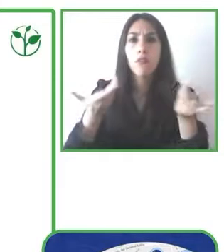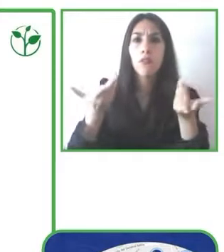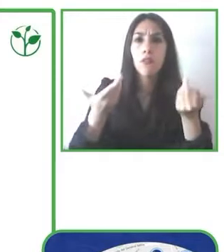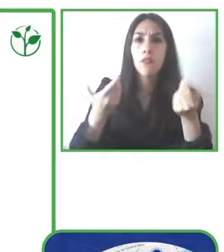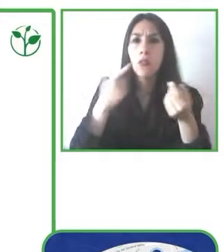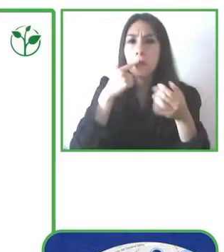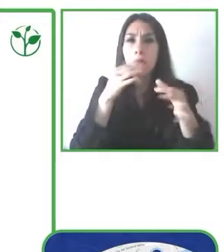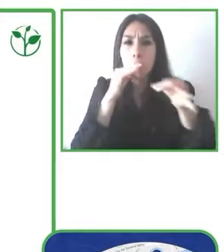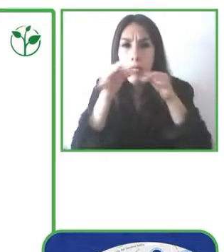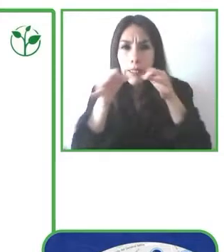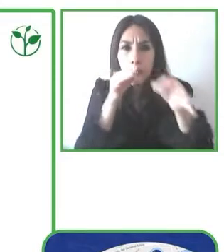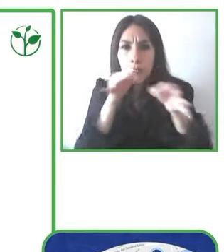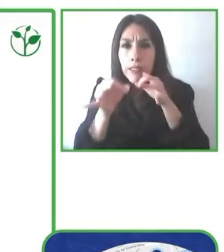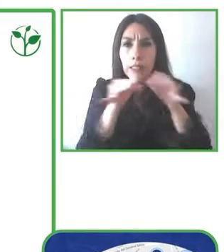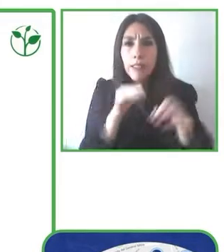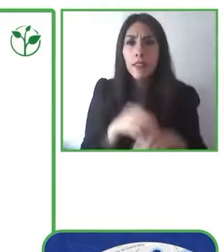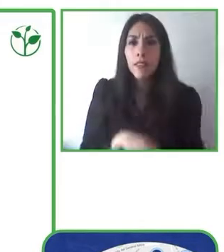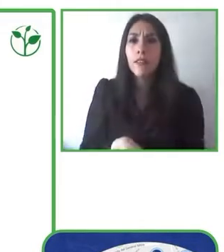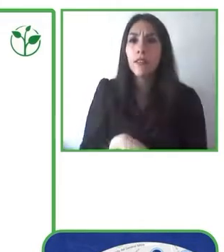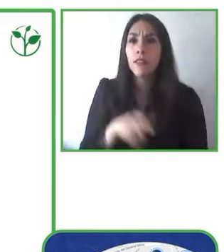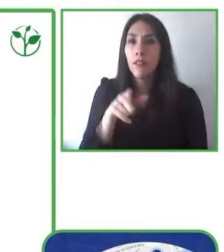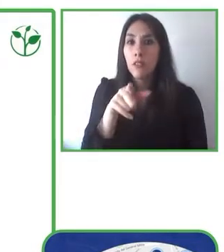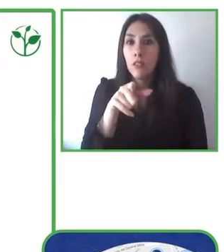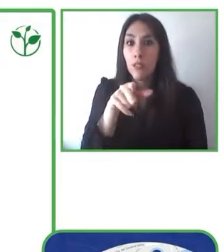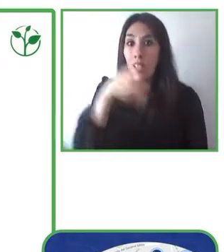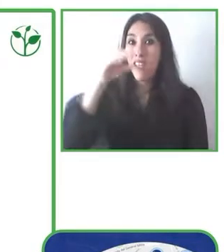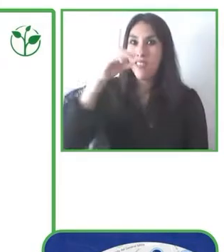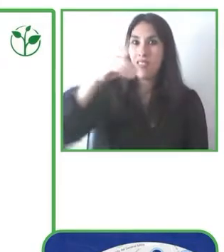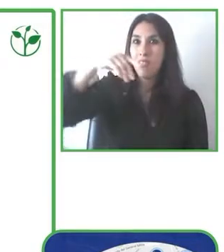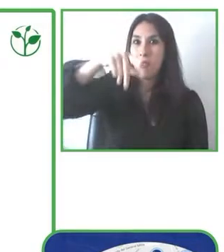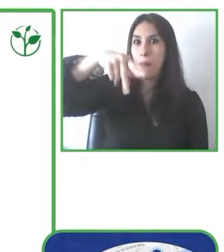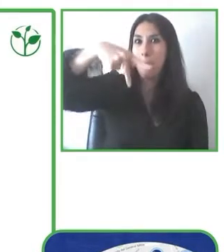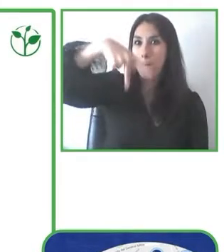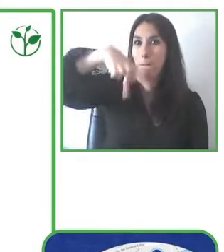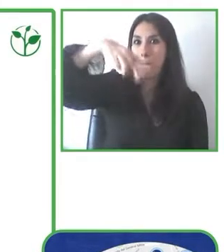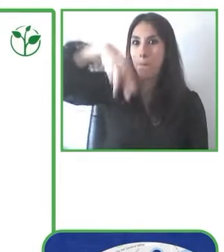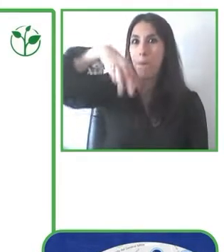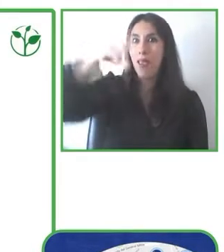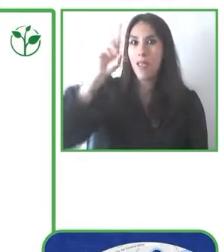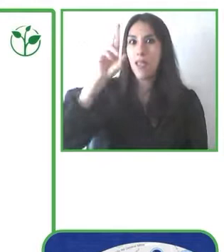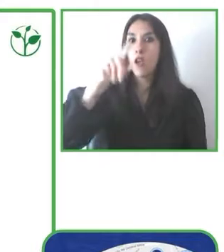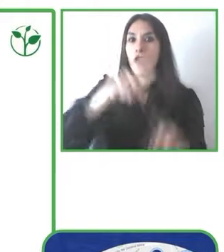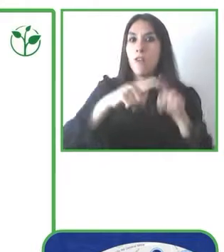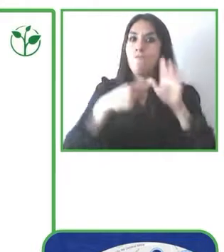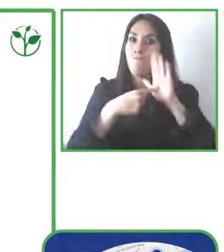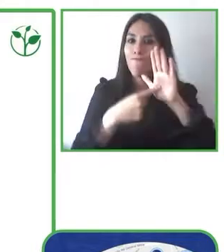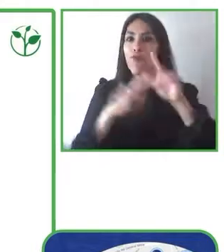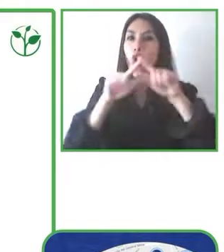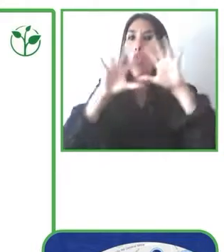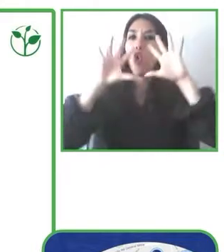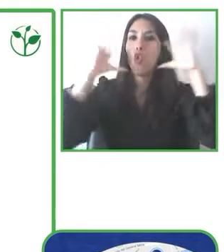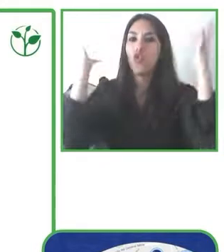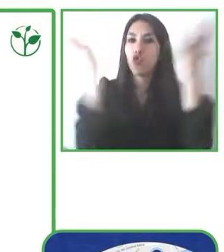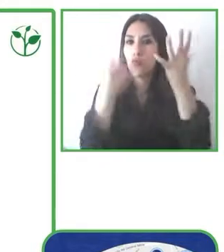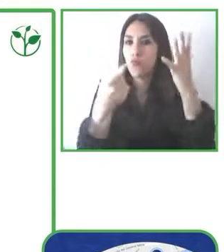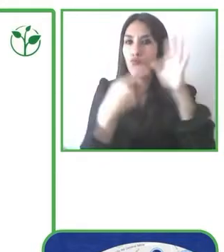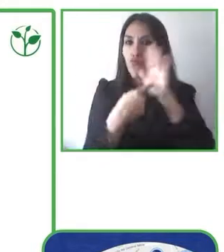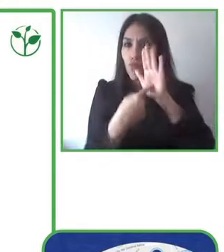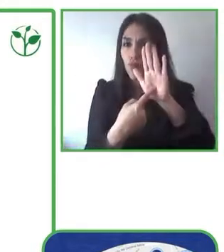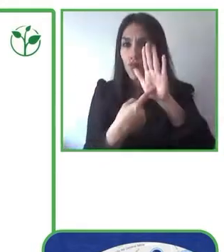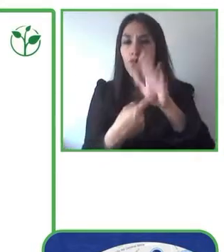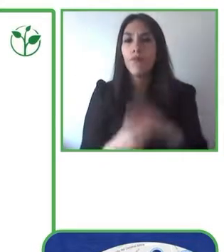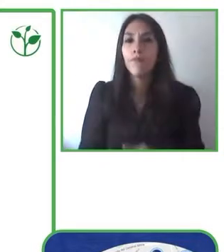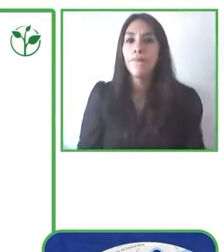en dos áreas. Una que es Par4DIS People, que es una web app pensada, totalmente gratuita para el usuario final,